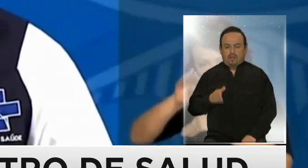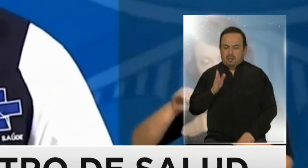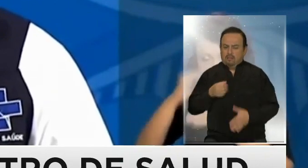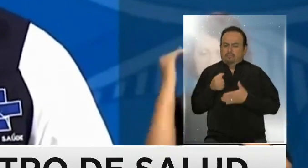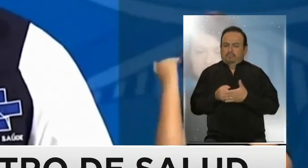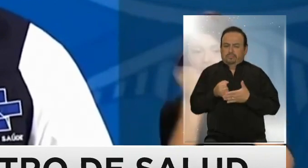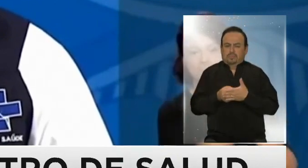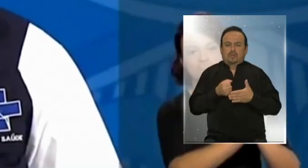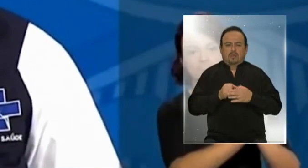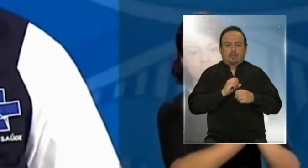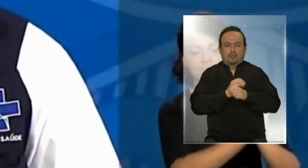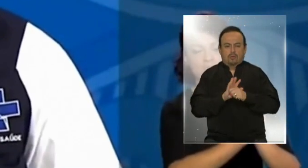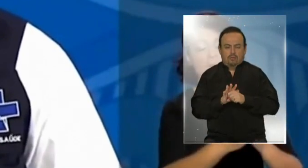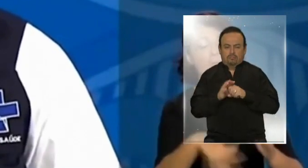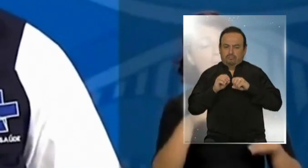lucha contra el COVID-19.